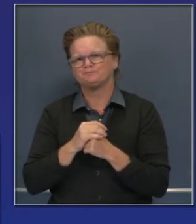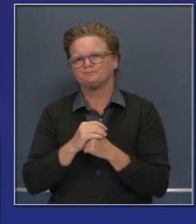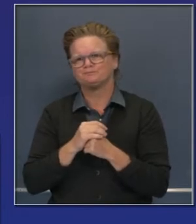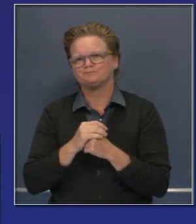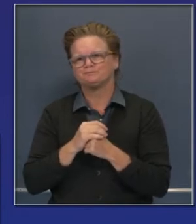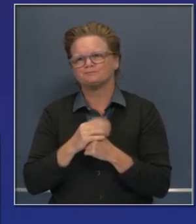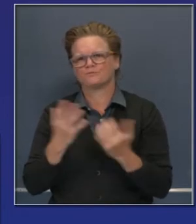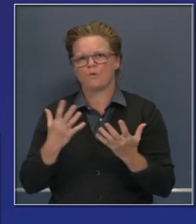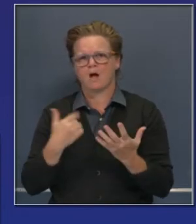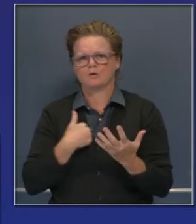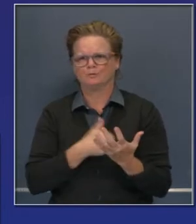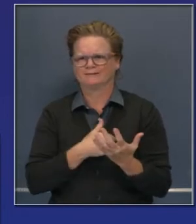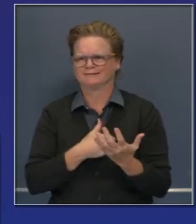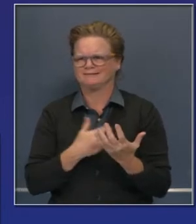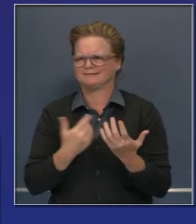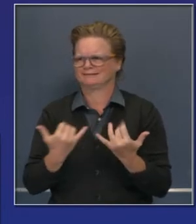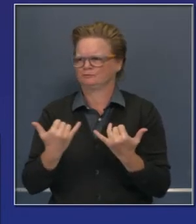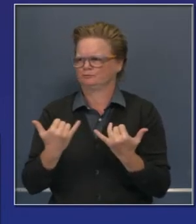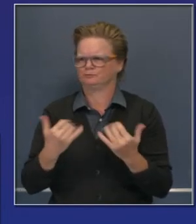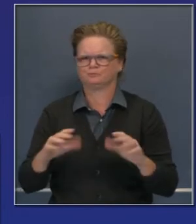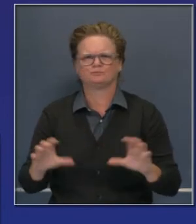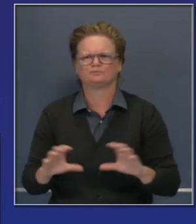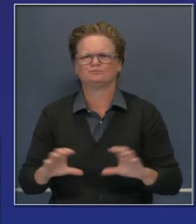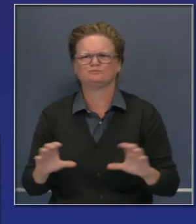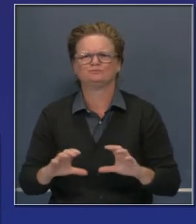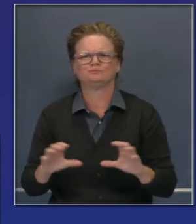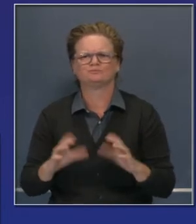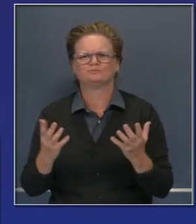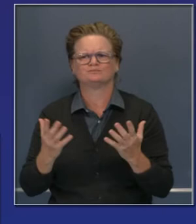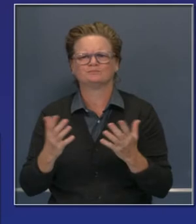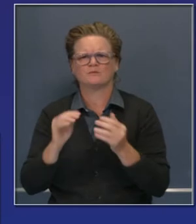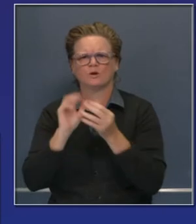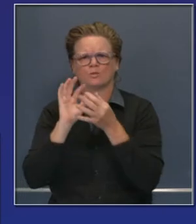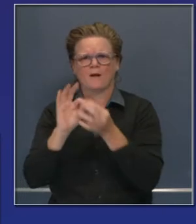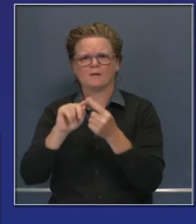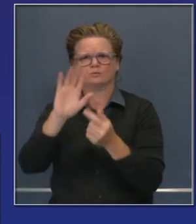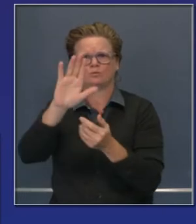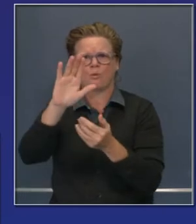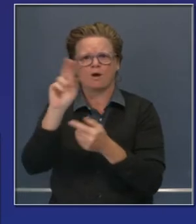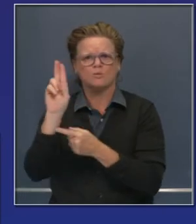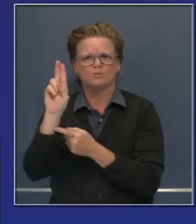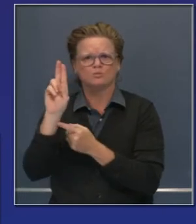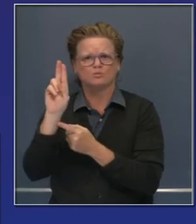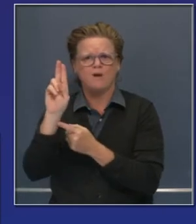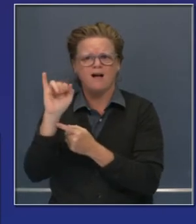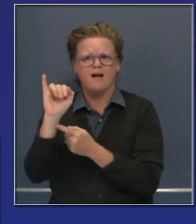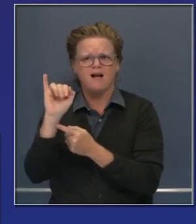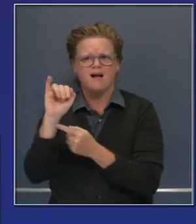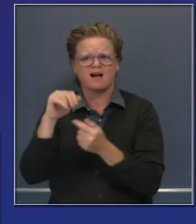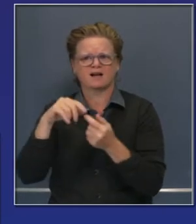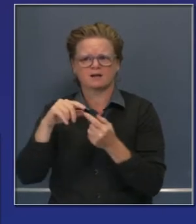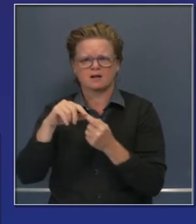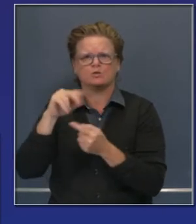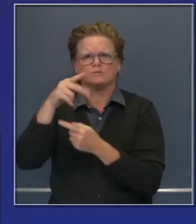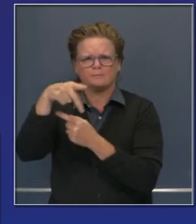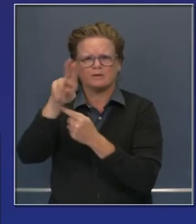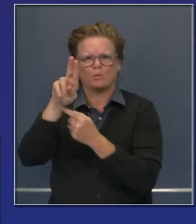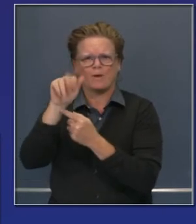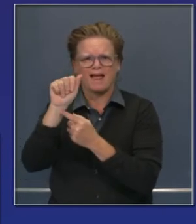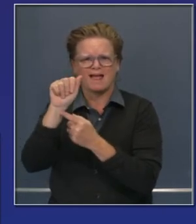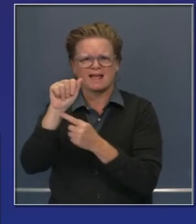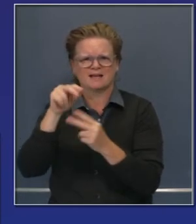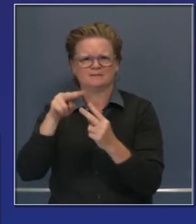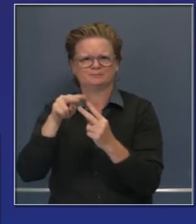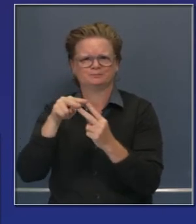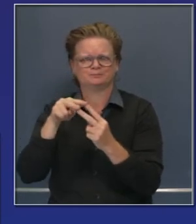el trabajo que nos falta por hacer es evidente respecto al desempleo y apoyo para aquellos que tratan